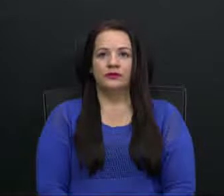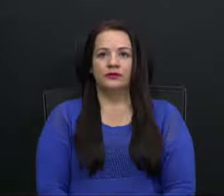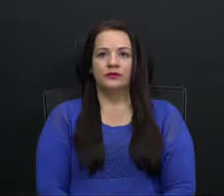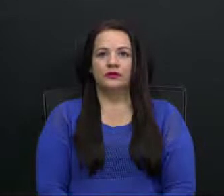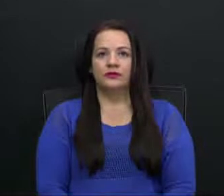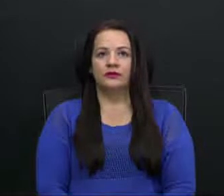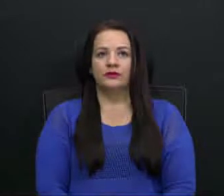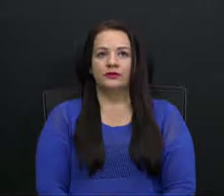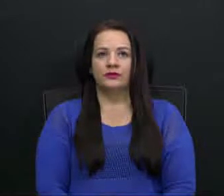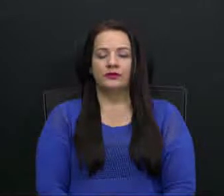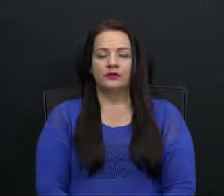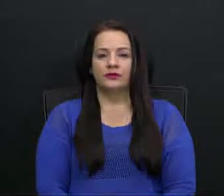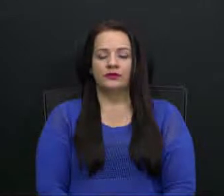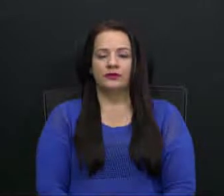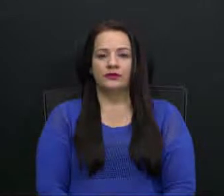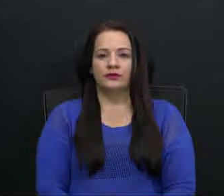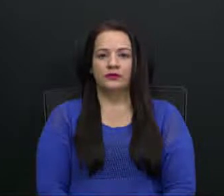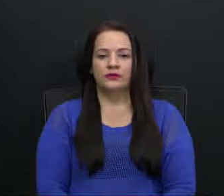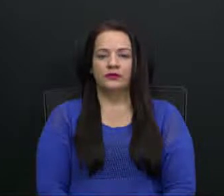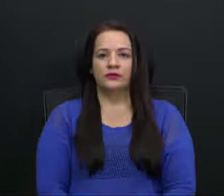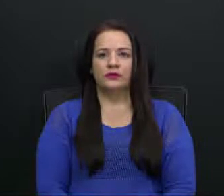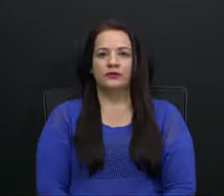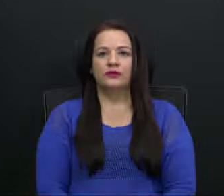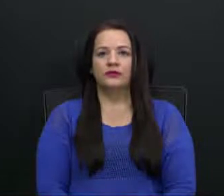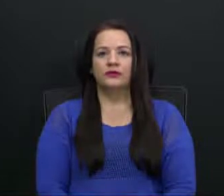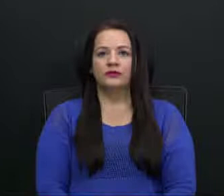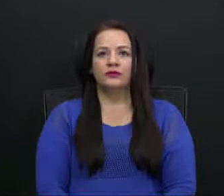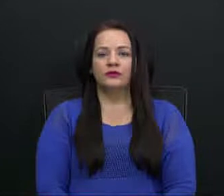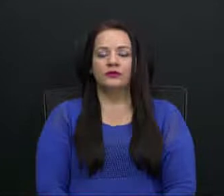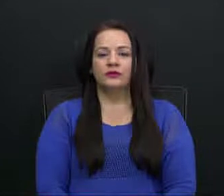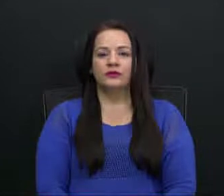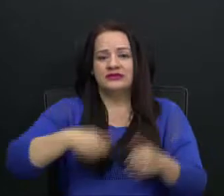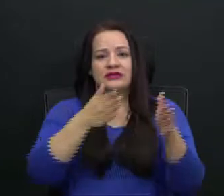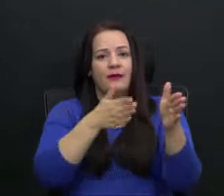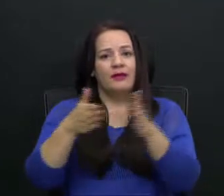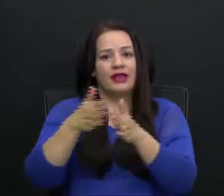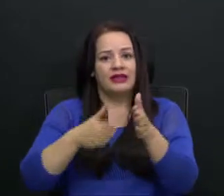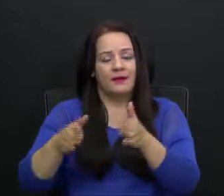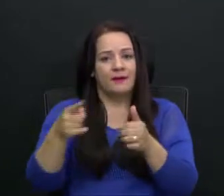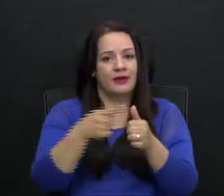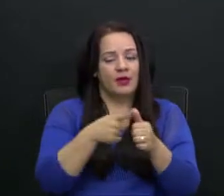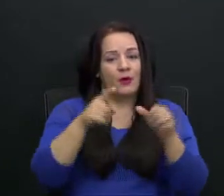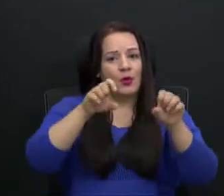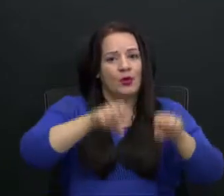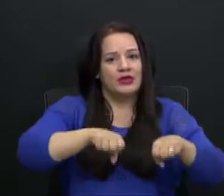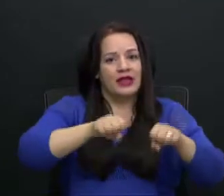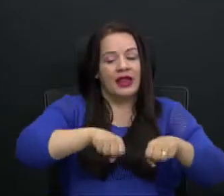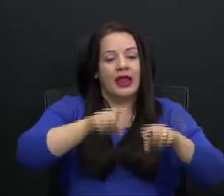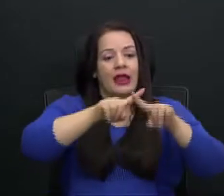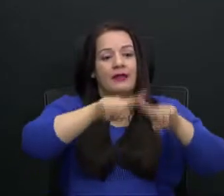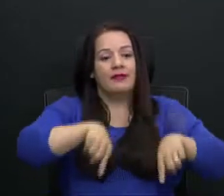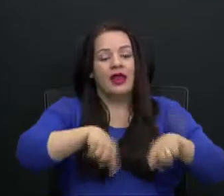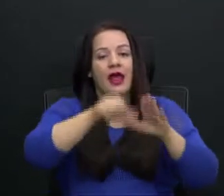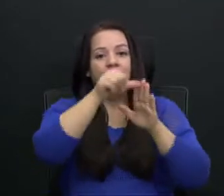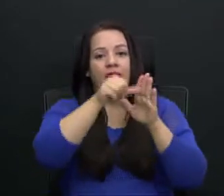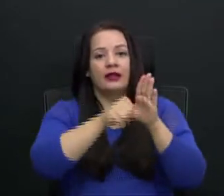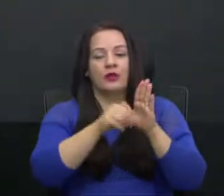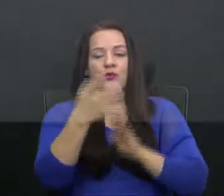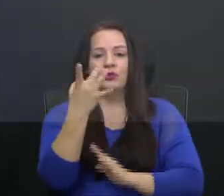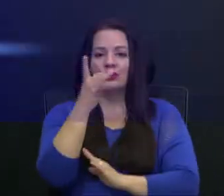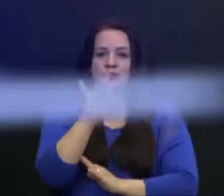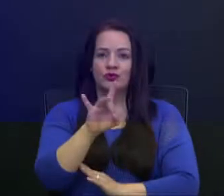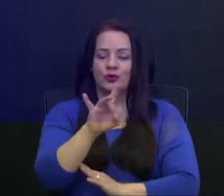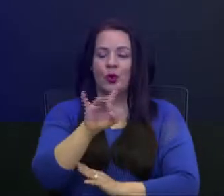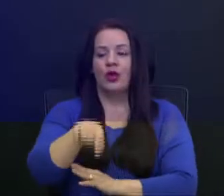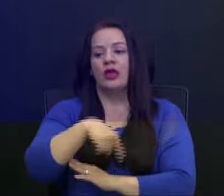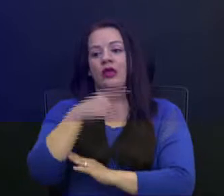revisar los montos a trasladar para no afectar al Consejo de Salud Ocupacional. La posibilidad de eliminar el artículo 18 y por otro